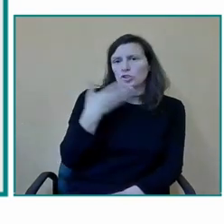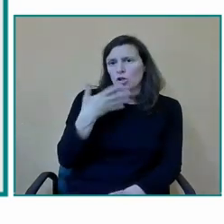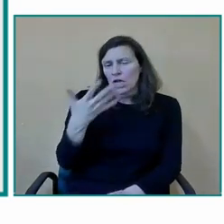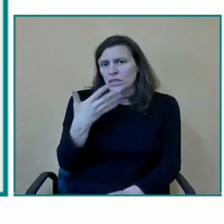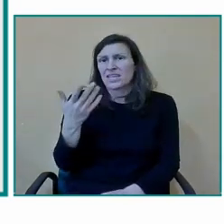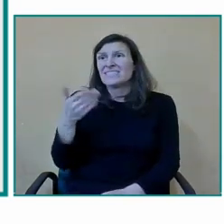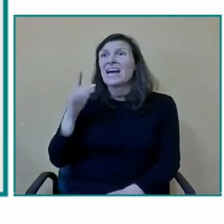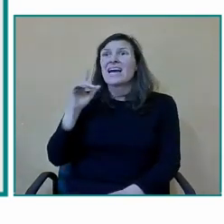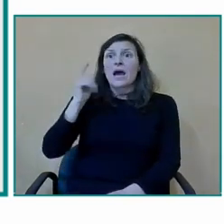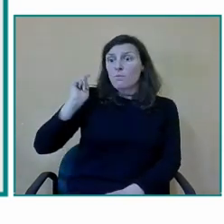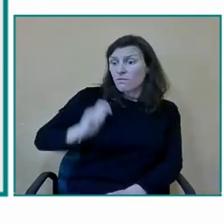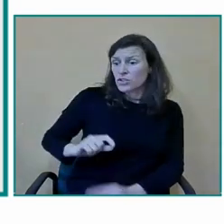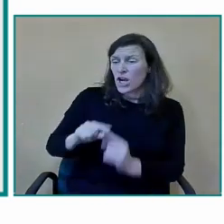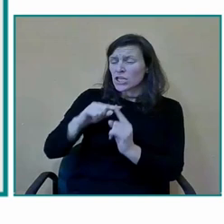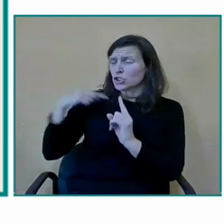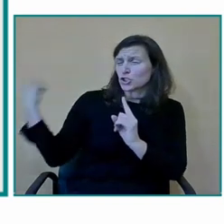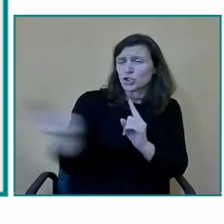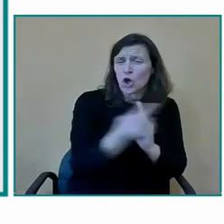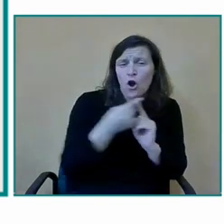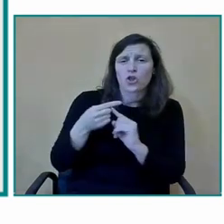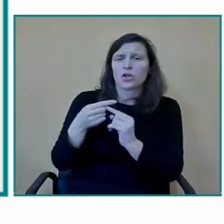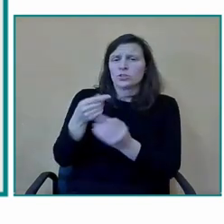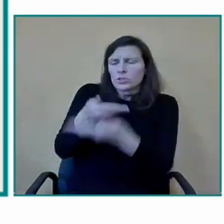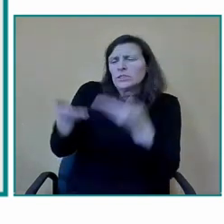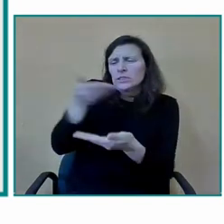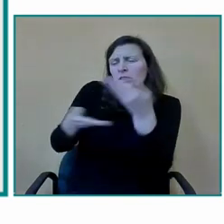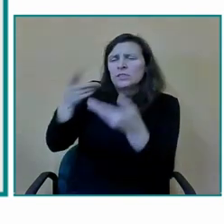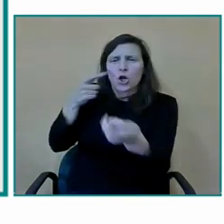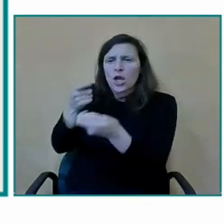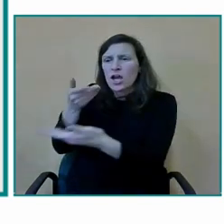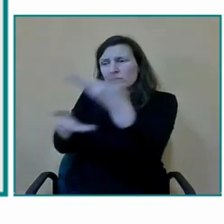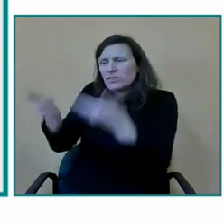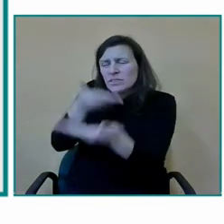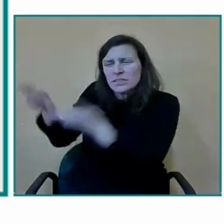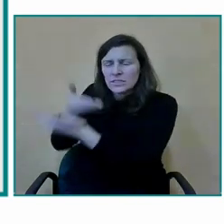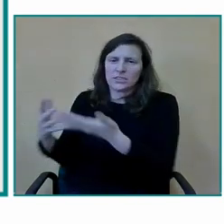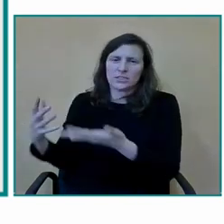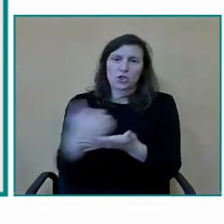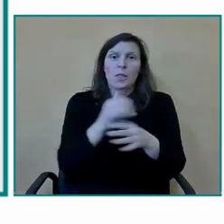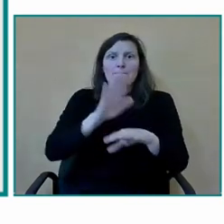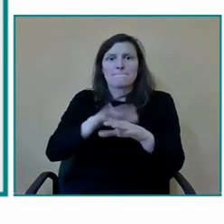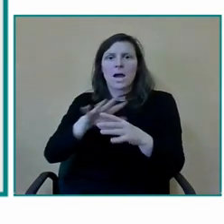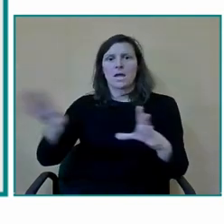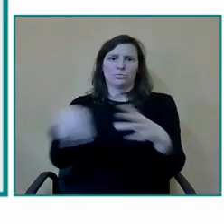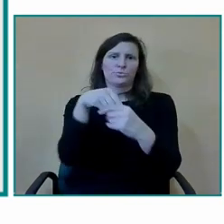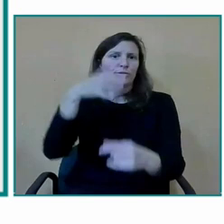final pues todo ello hace el cómputo un resultado final de esa educación inclusiva de la que hablamos